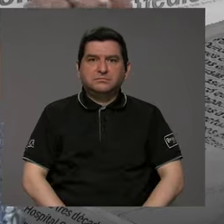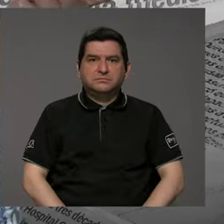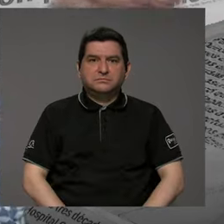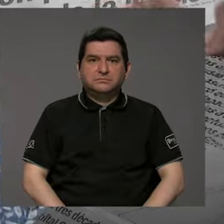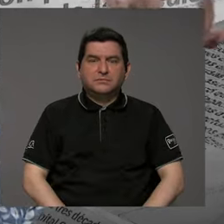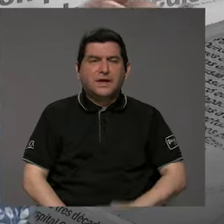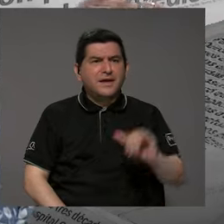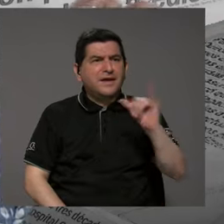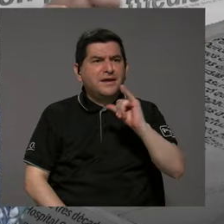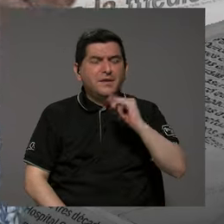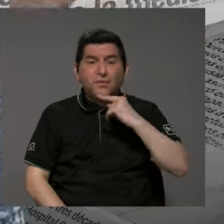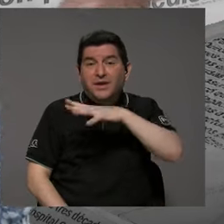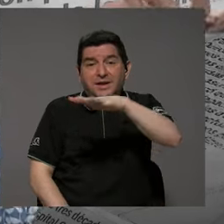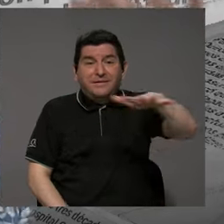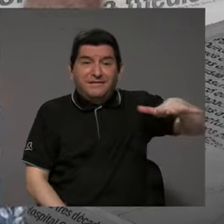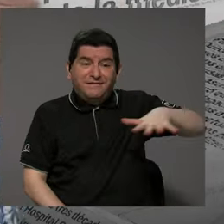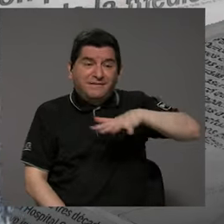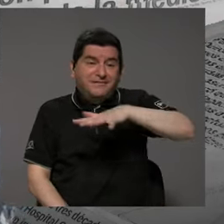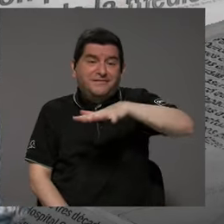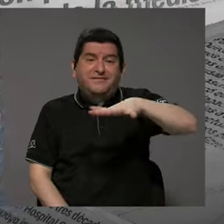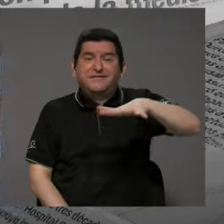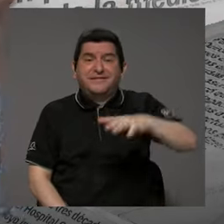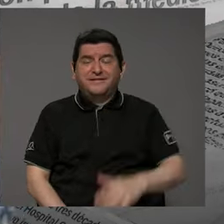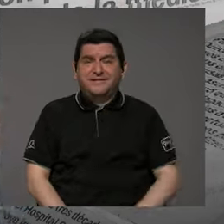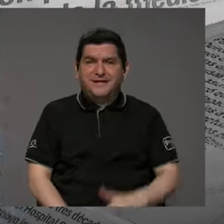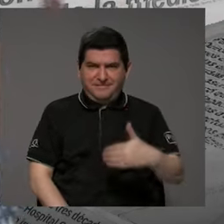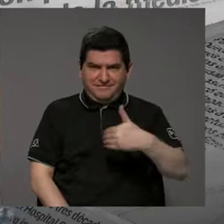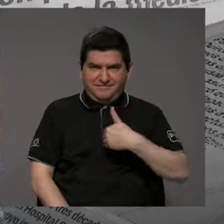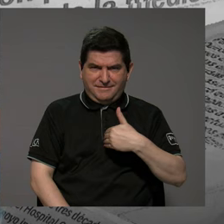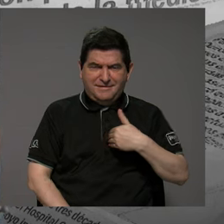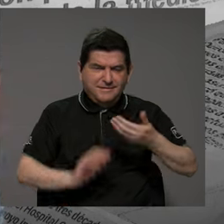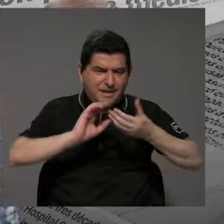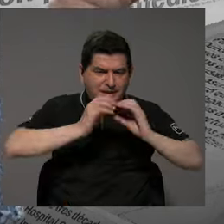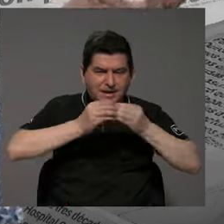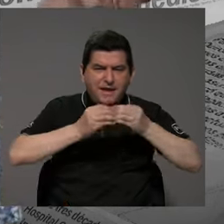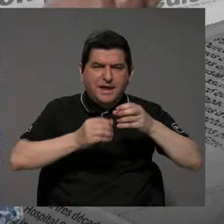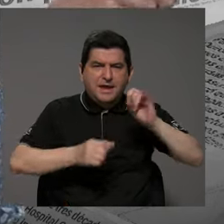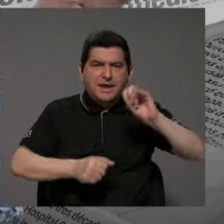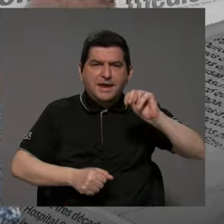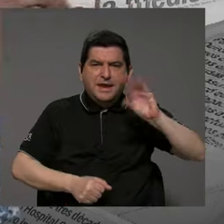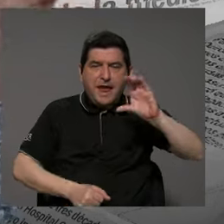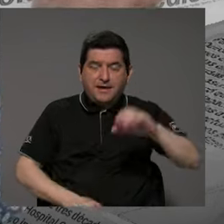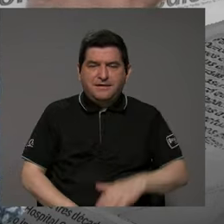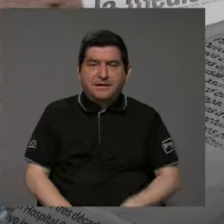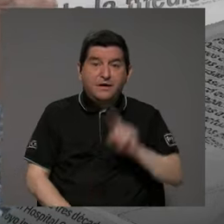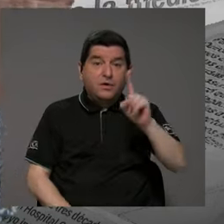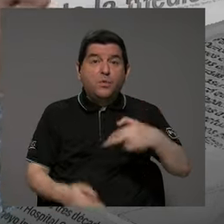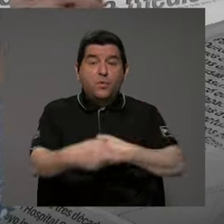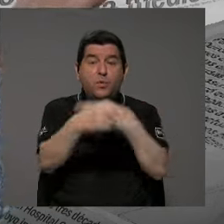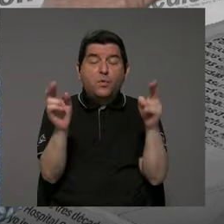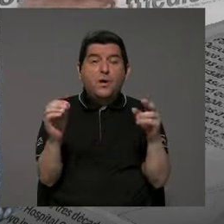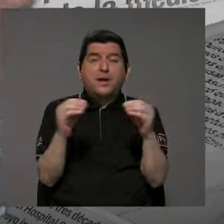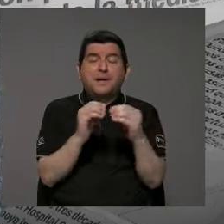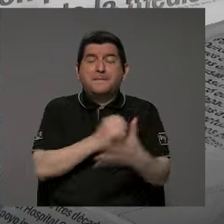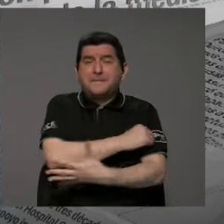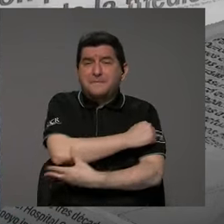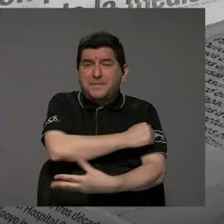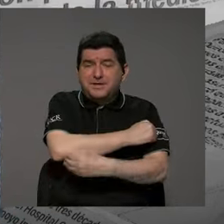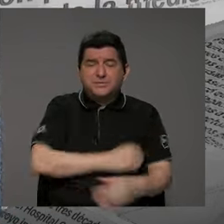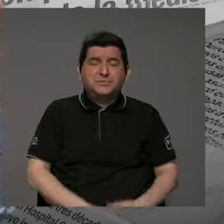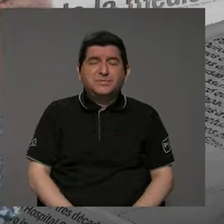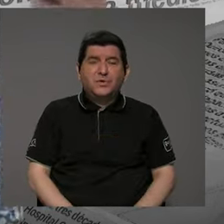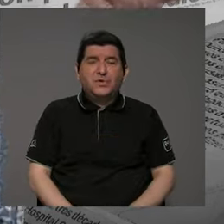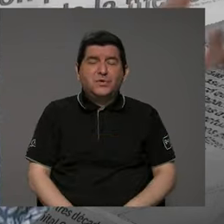es también la realidad a nivel de datos del INEC, es que una de las regiones más pobres es la región